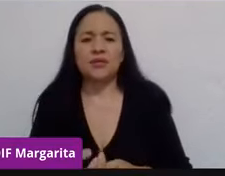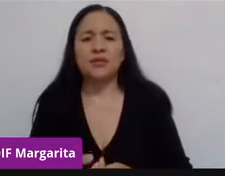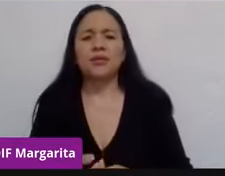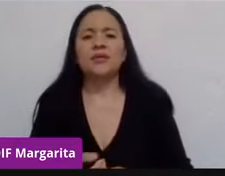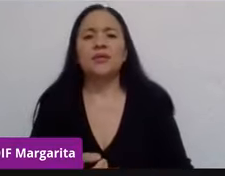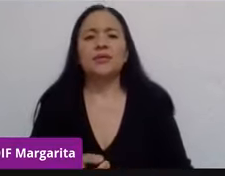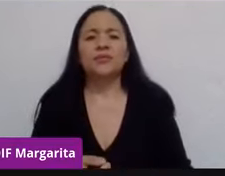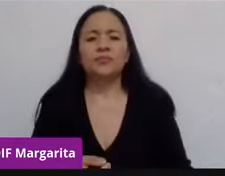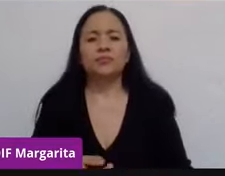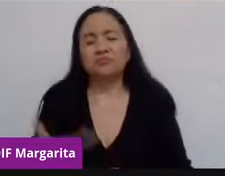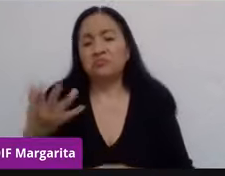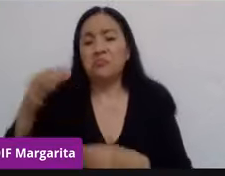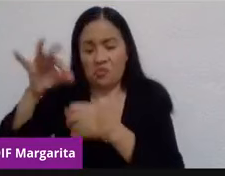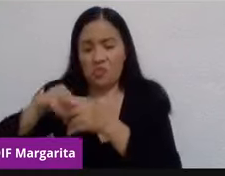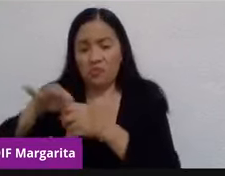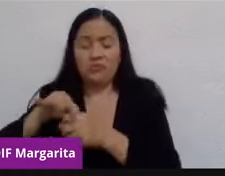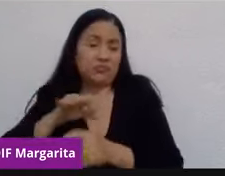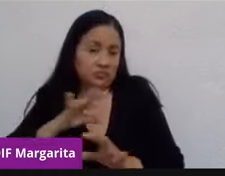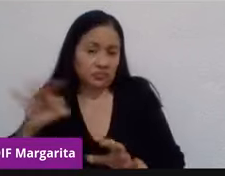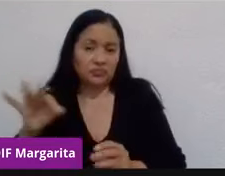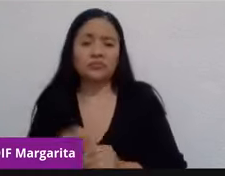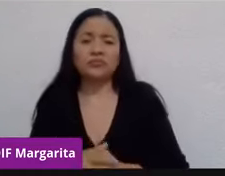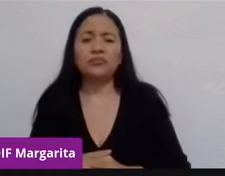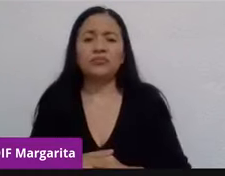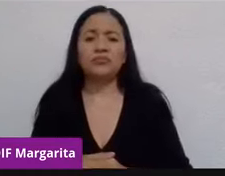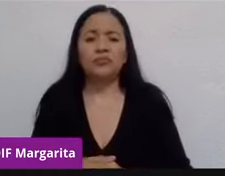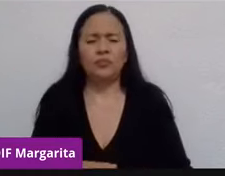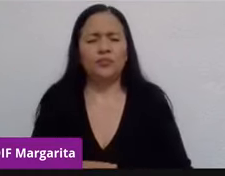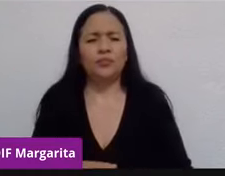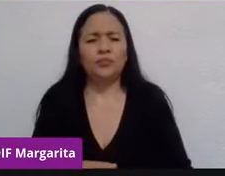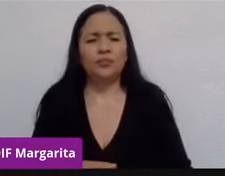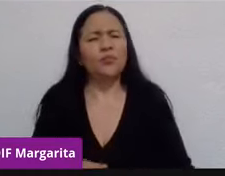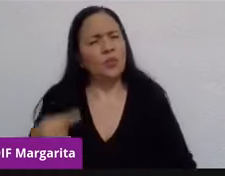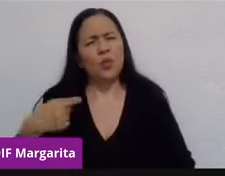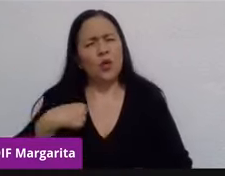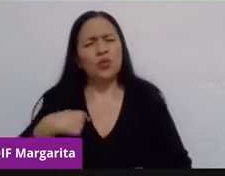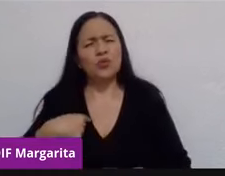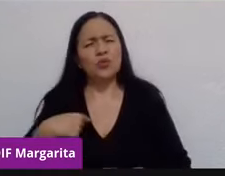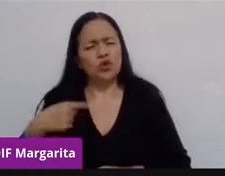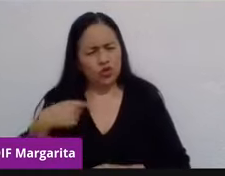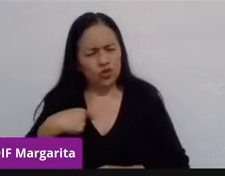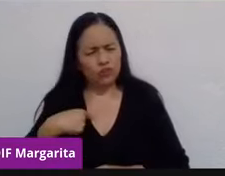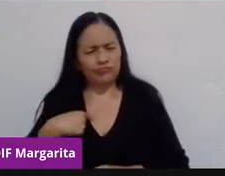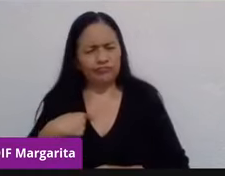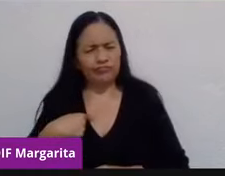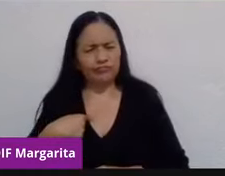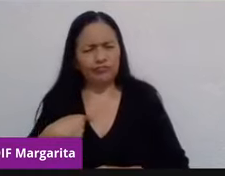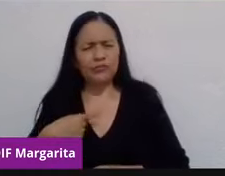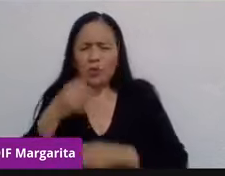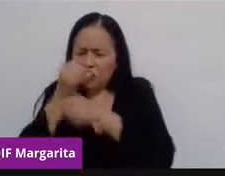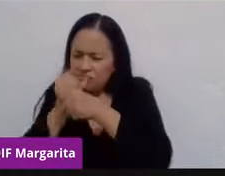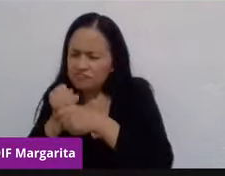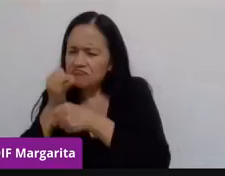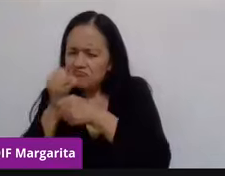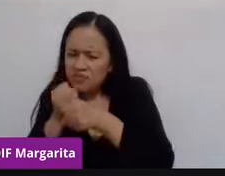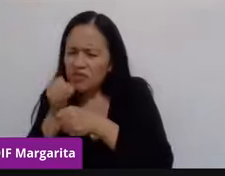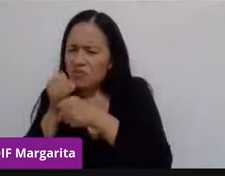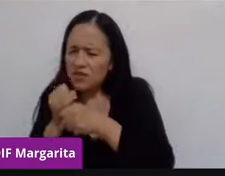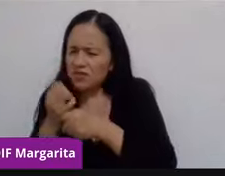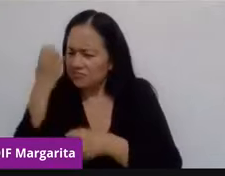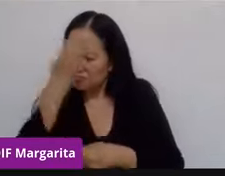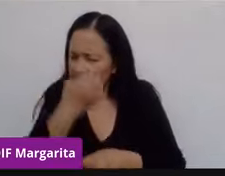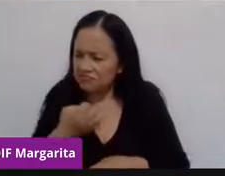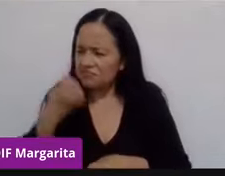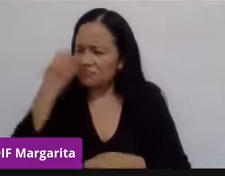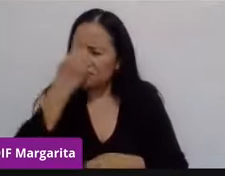hacer tu voto. Entonces, cuando yo estuve adentrándome en el gobierno electrónico de Estonia, si bien es un